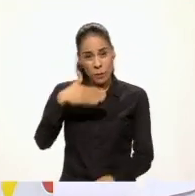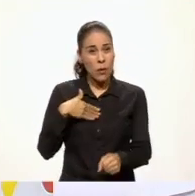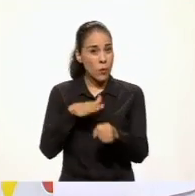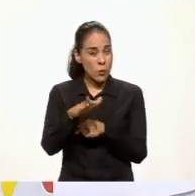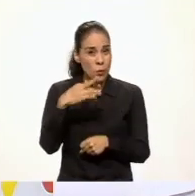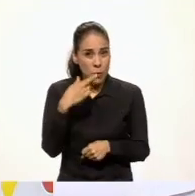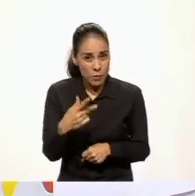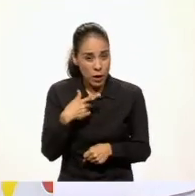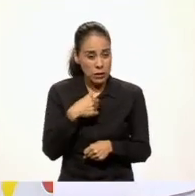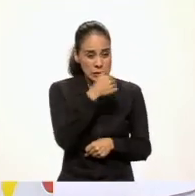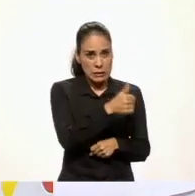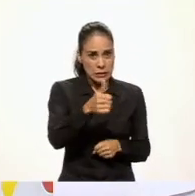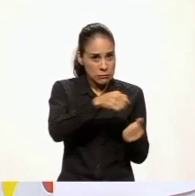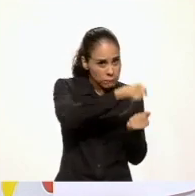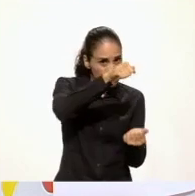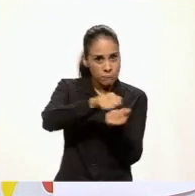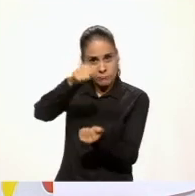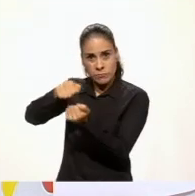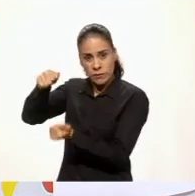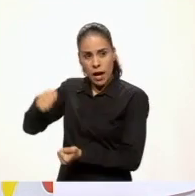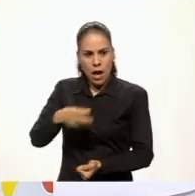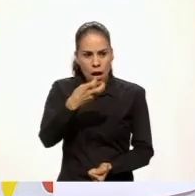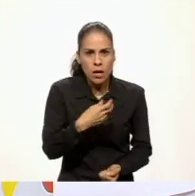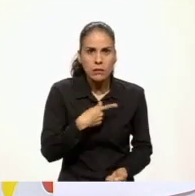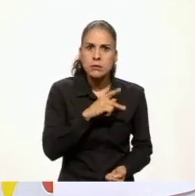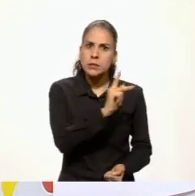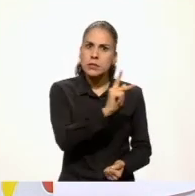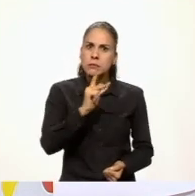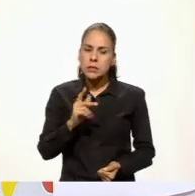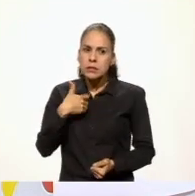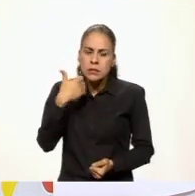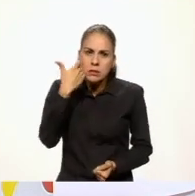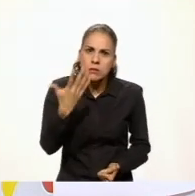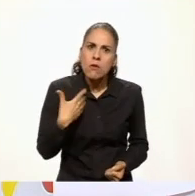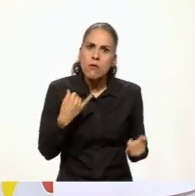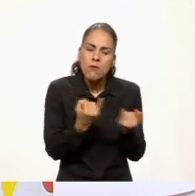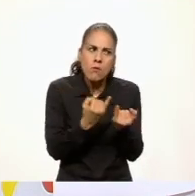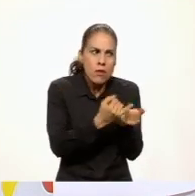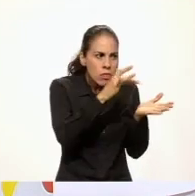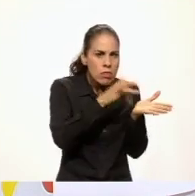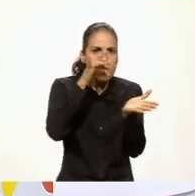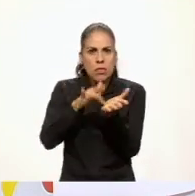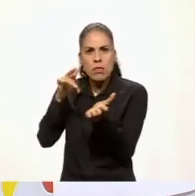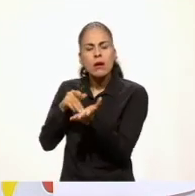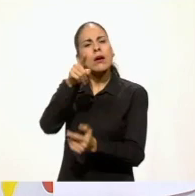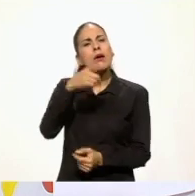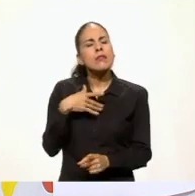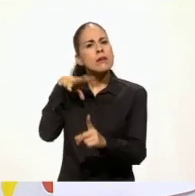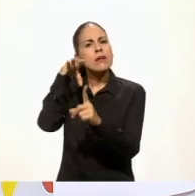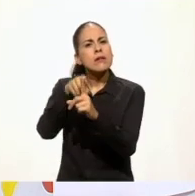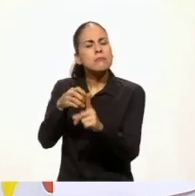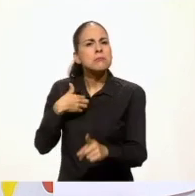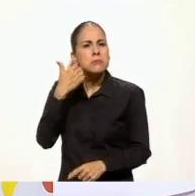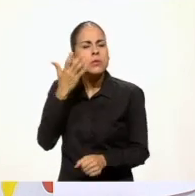de conocer sus historias? Que te inspiren para lograr tus sueños. ¿Y a ti qué te gustaría lograr? Ya sé,